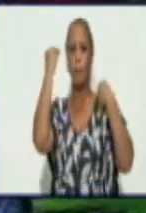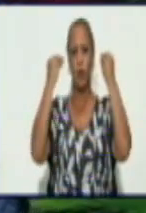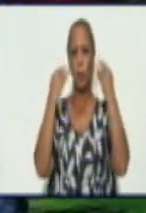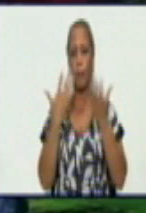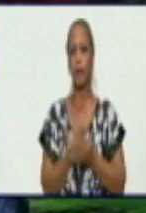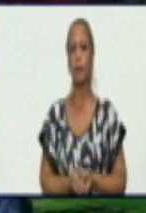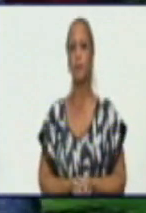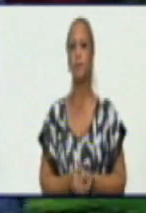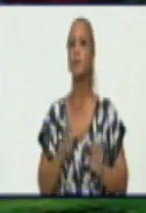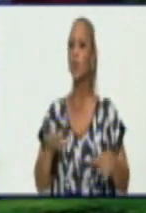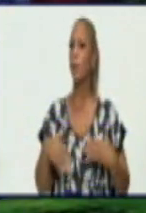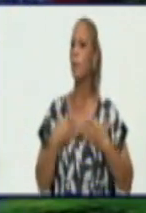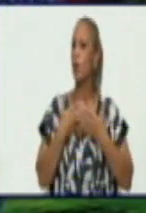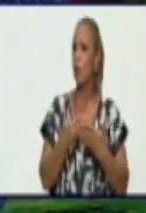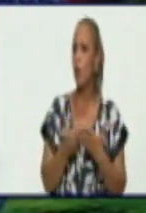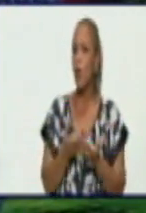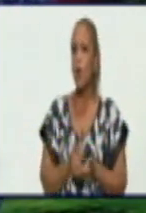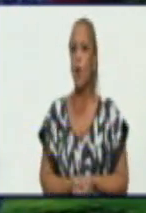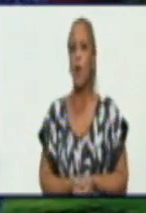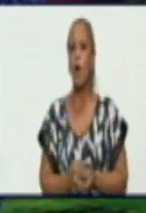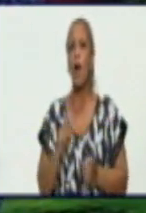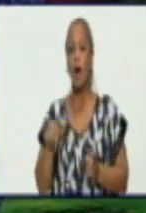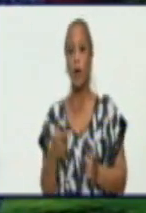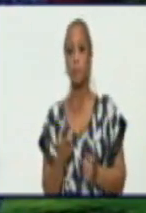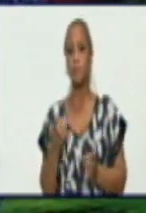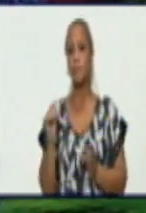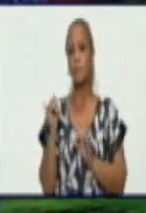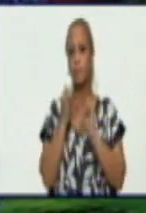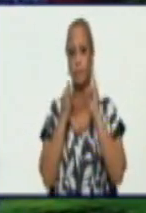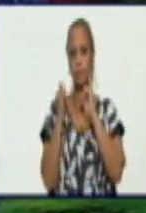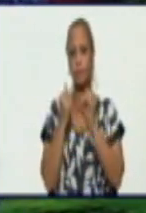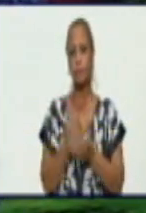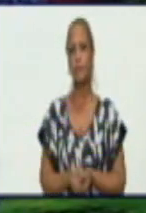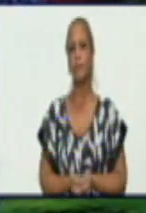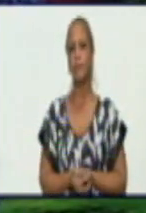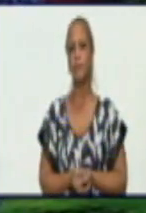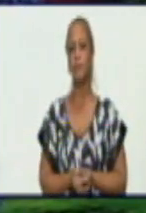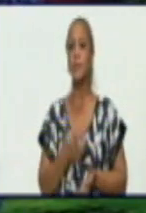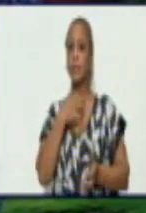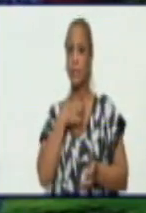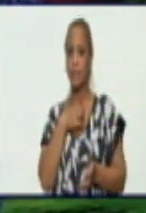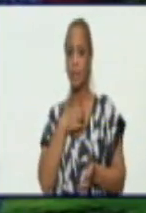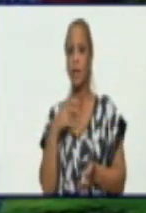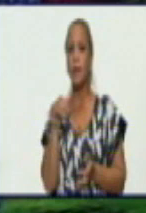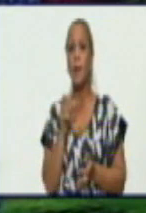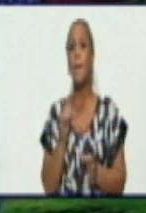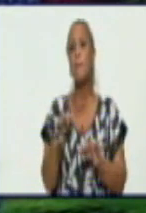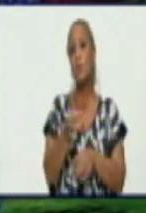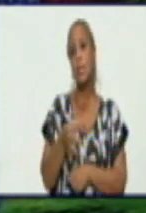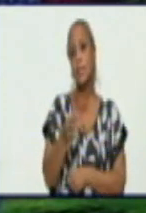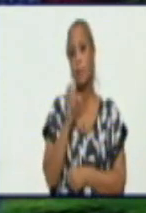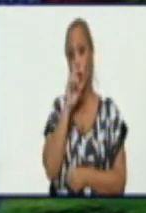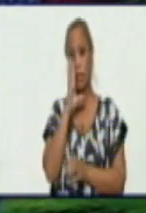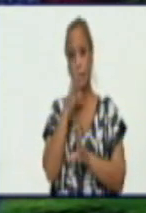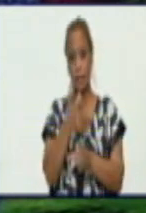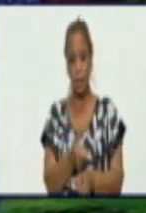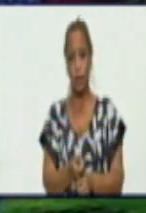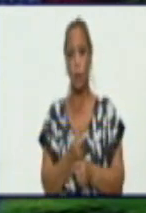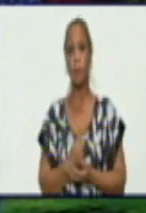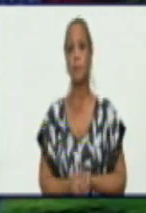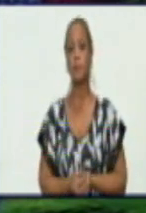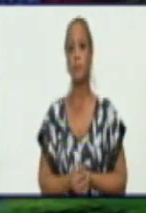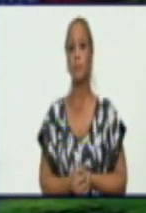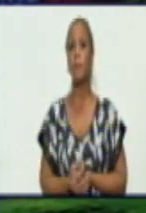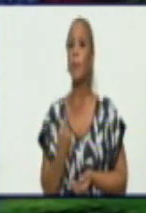Rosmel, que nos vayamos al siguiente material que tiene que ver con Niquero, precisamente uno de los municipios